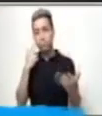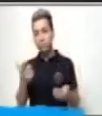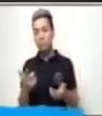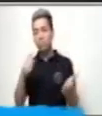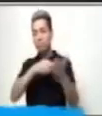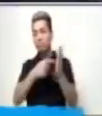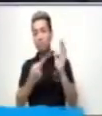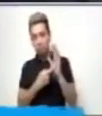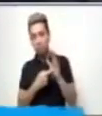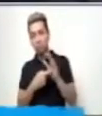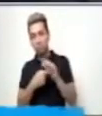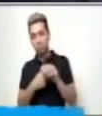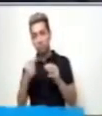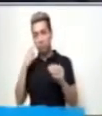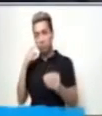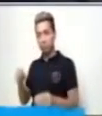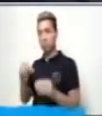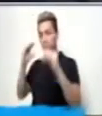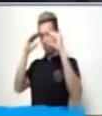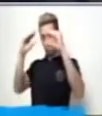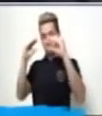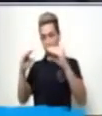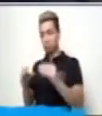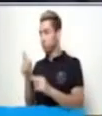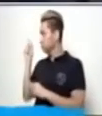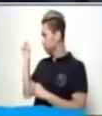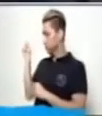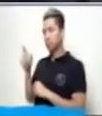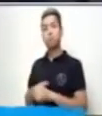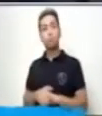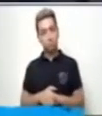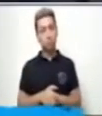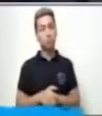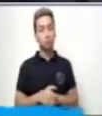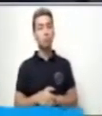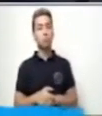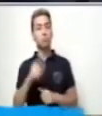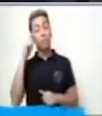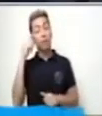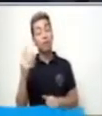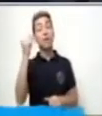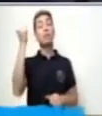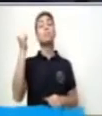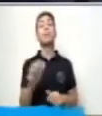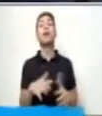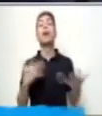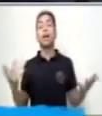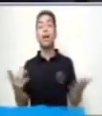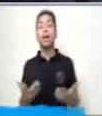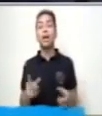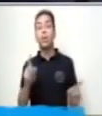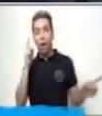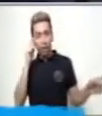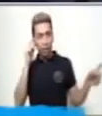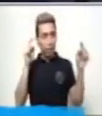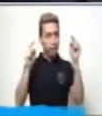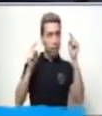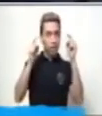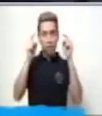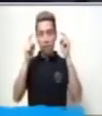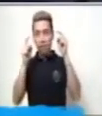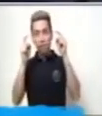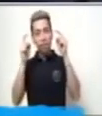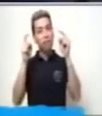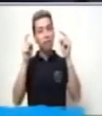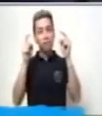adivinanza. Así es. Una adivinanza es un acertijo que por lo general